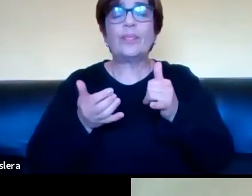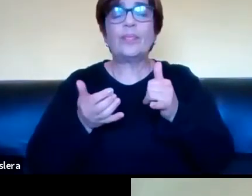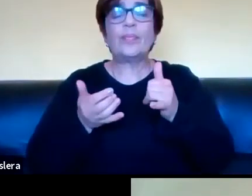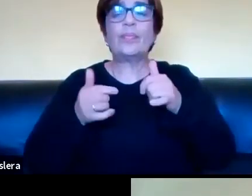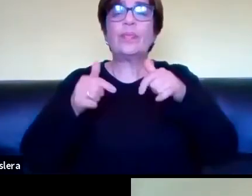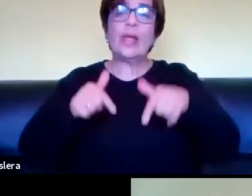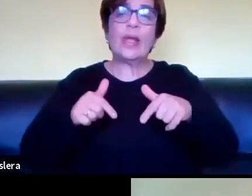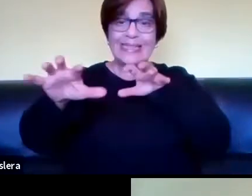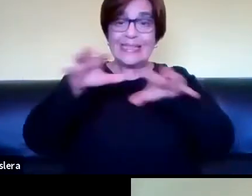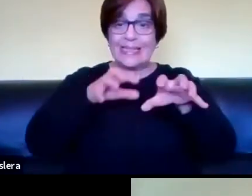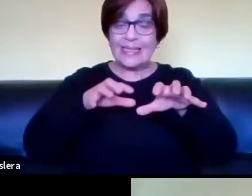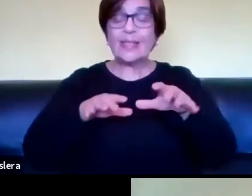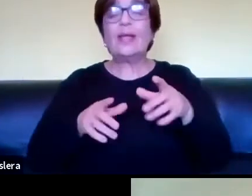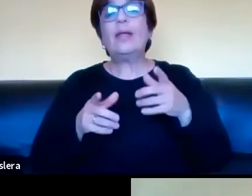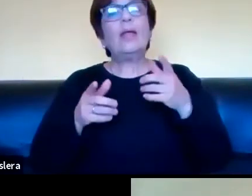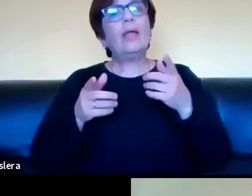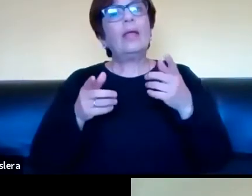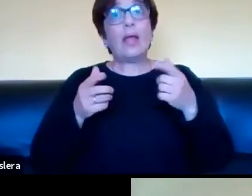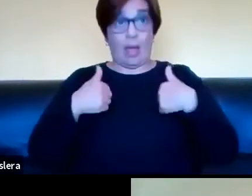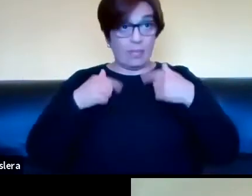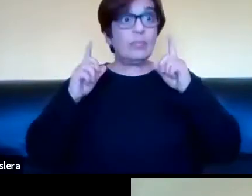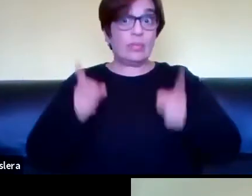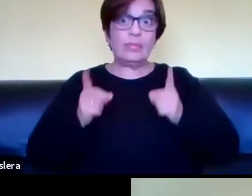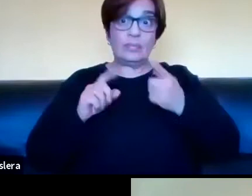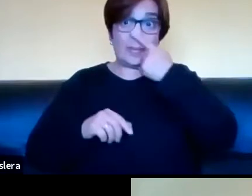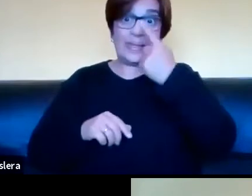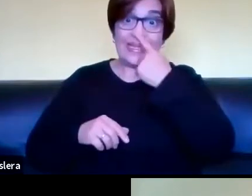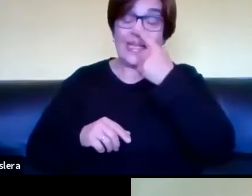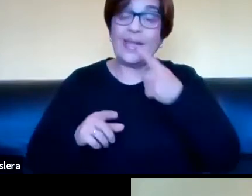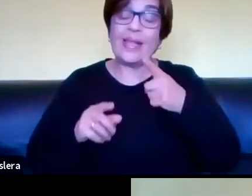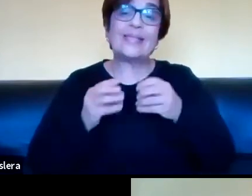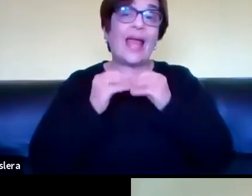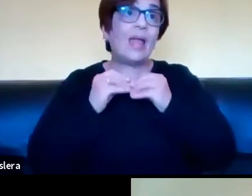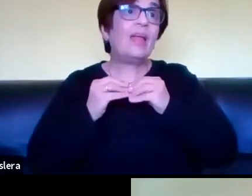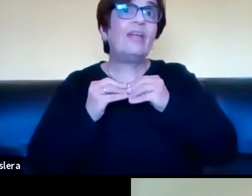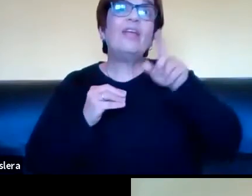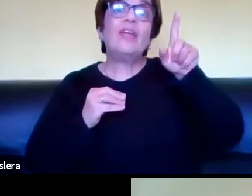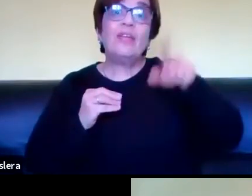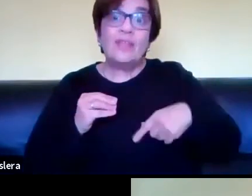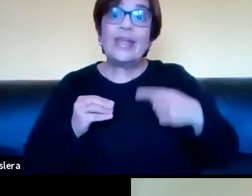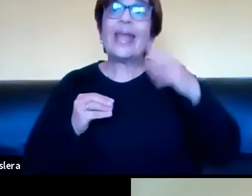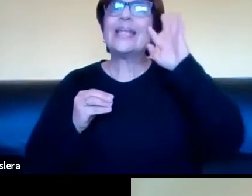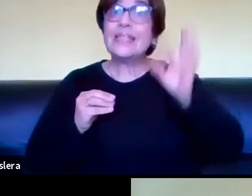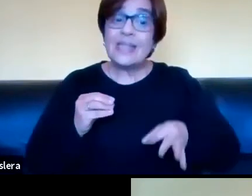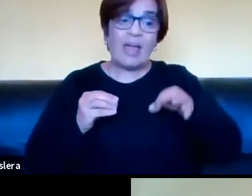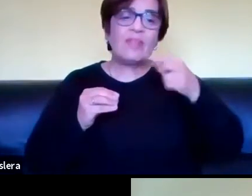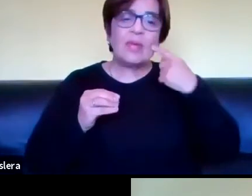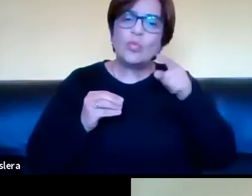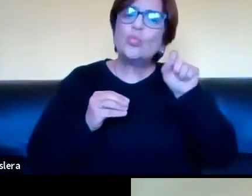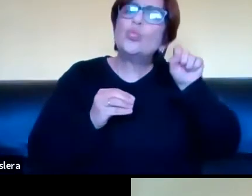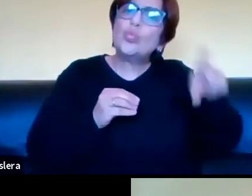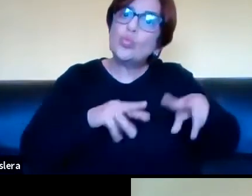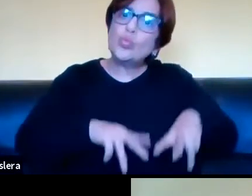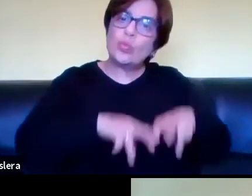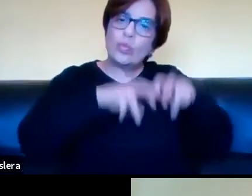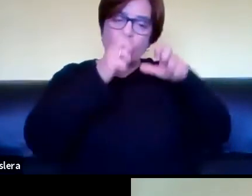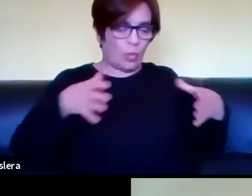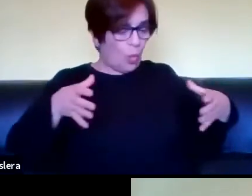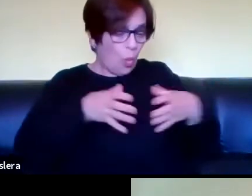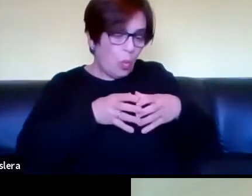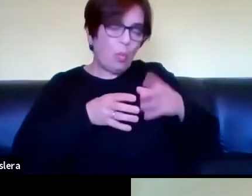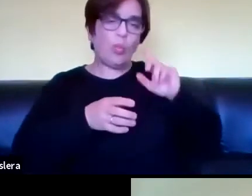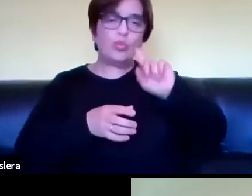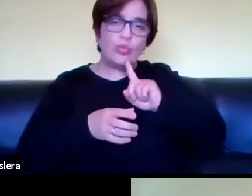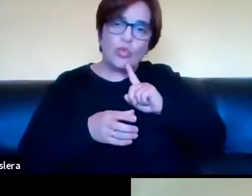pero bueno, mi interés también en relación con estos temas surge a punto de partida de conocer el trabajo de Leonardo, con la comunidad sorda,